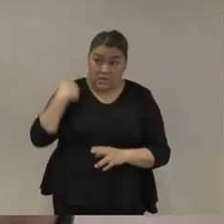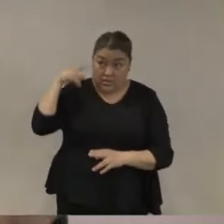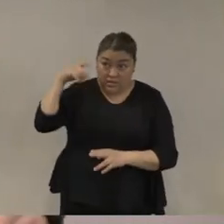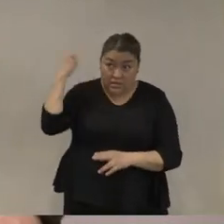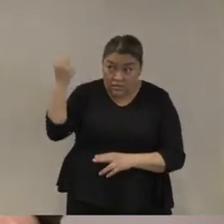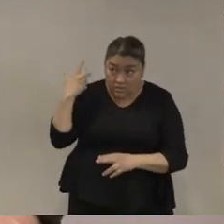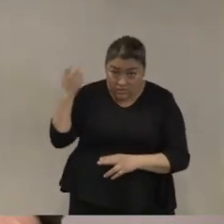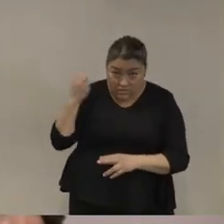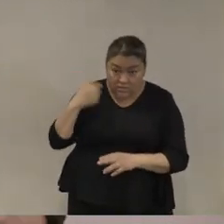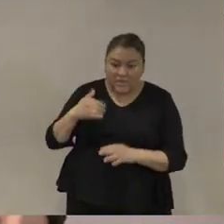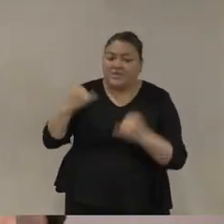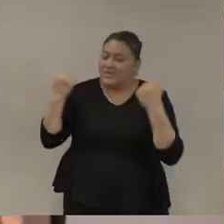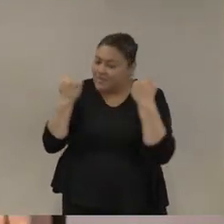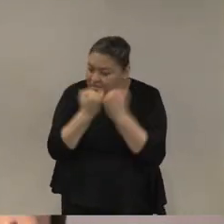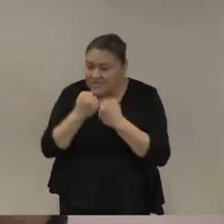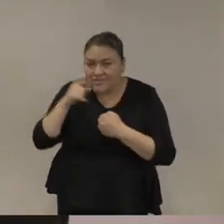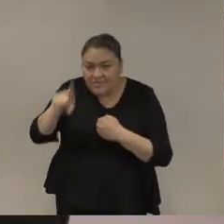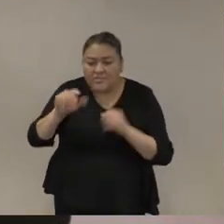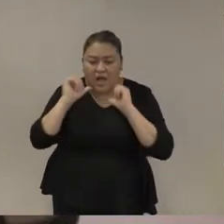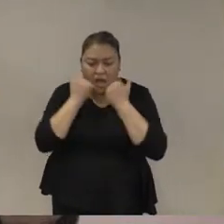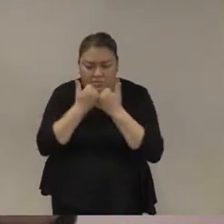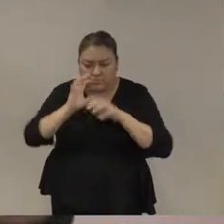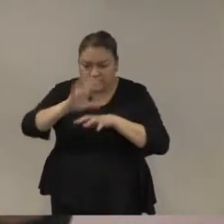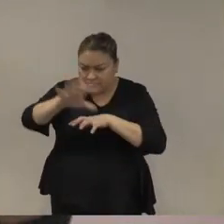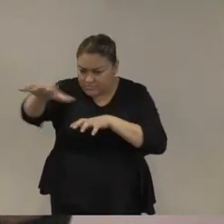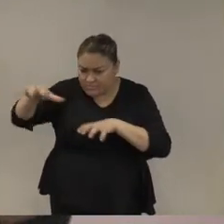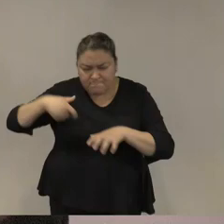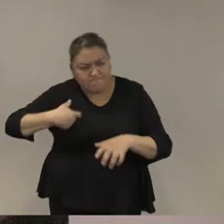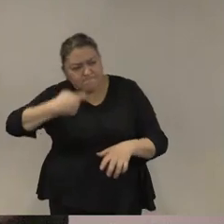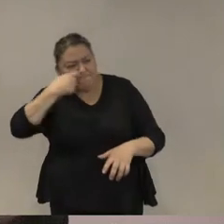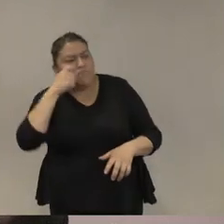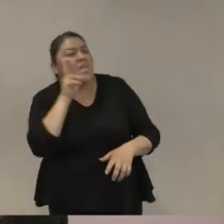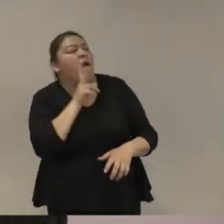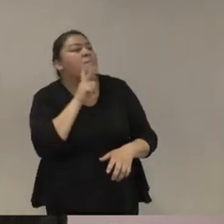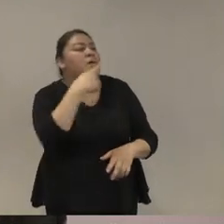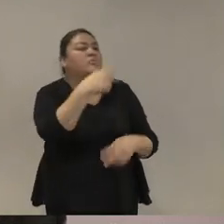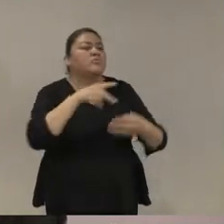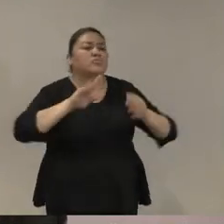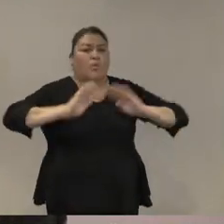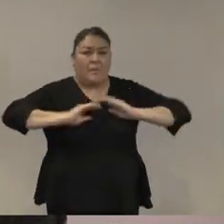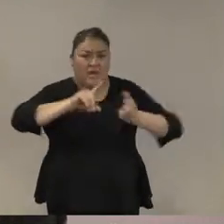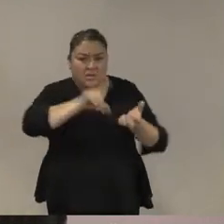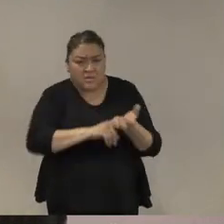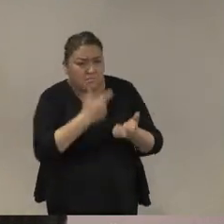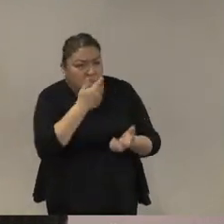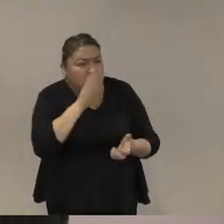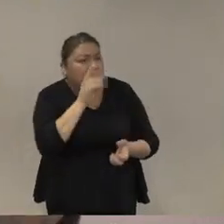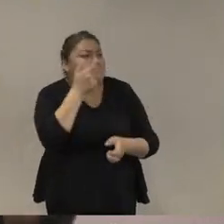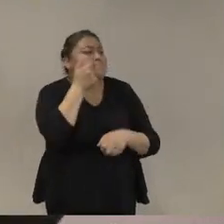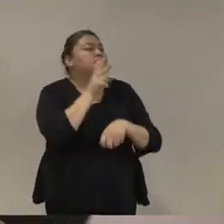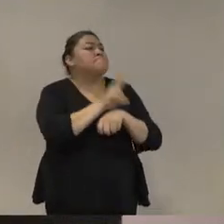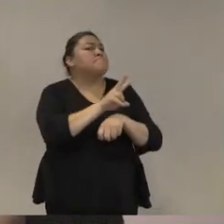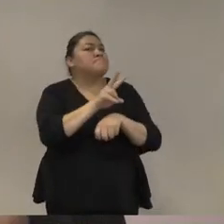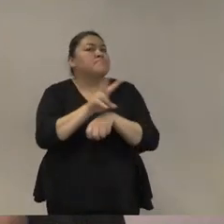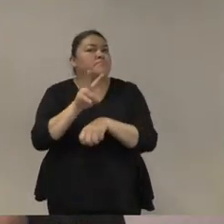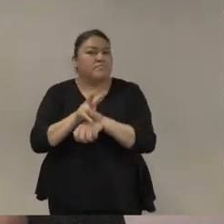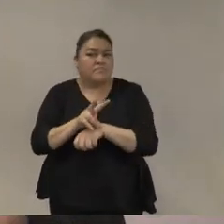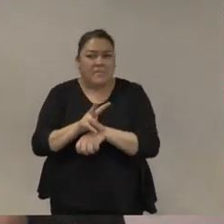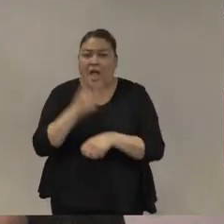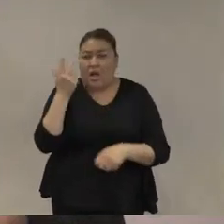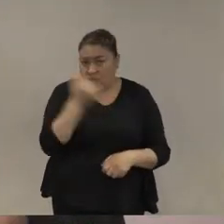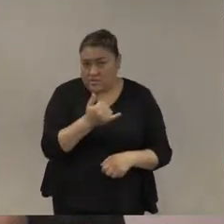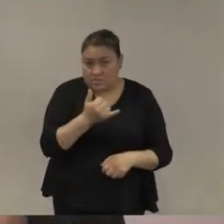movimiento sin embargo ese movimiento genera un efecto dentro de